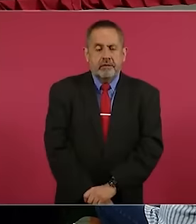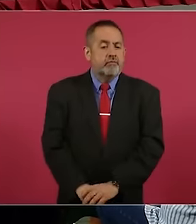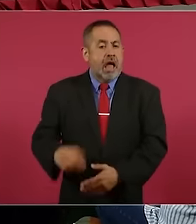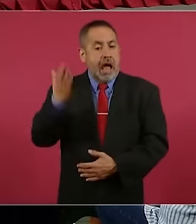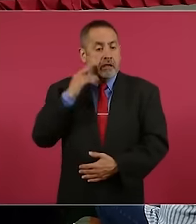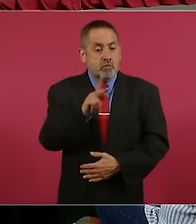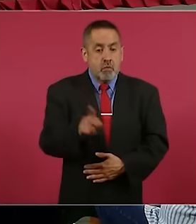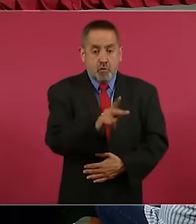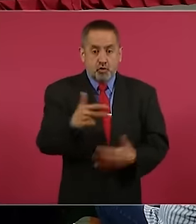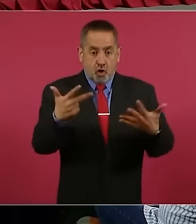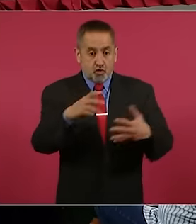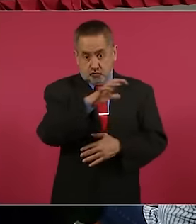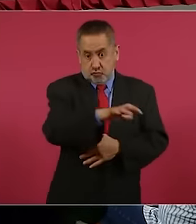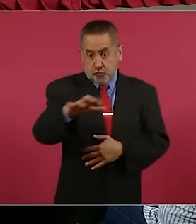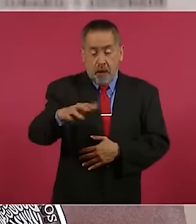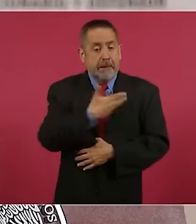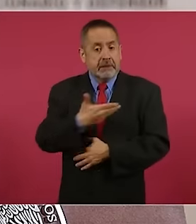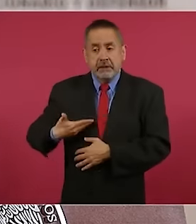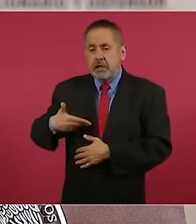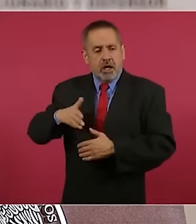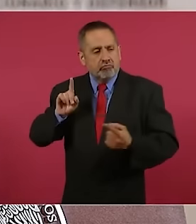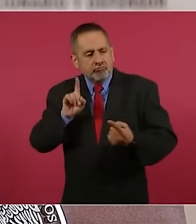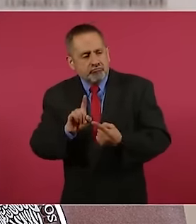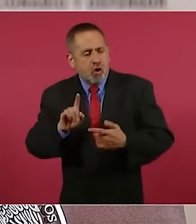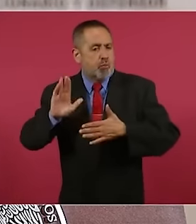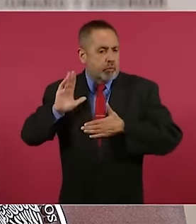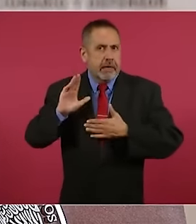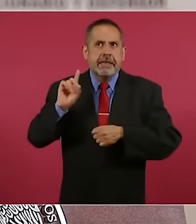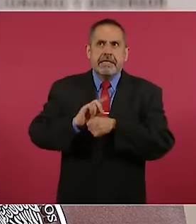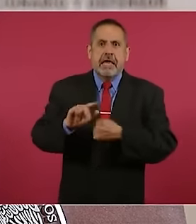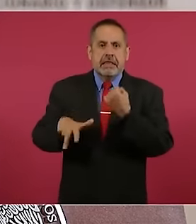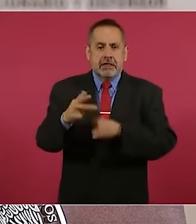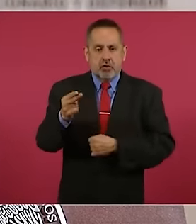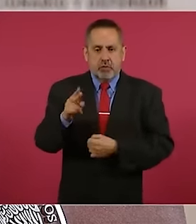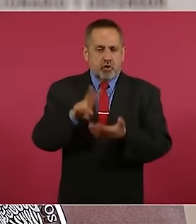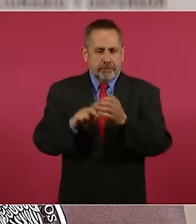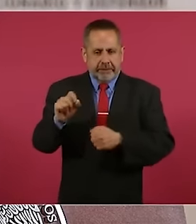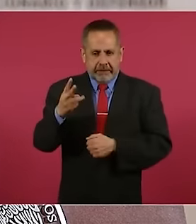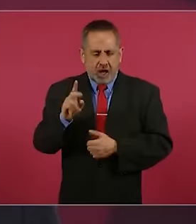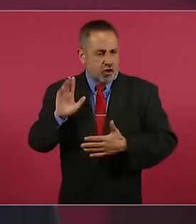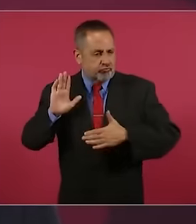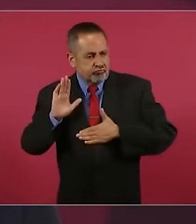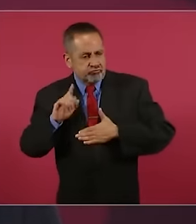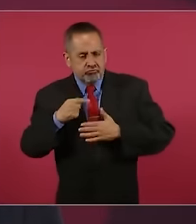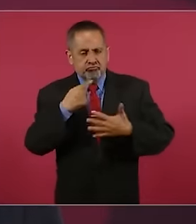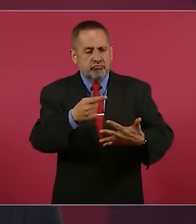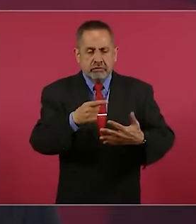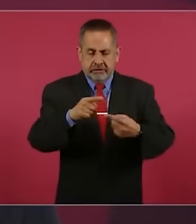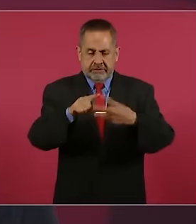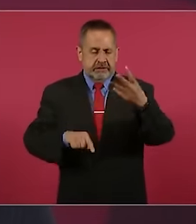ocho pueblos yaqui en su última visita, el 13 de noviembre de 2023, fue el primer